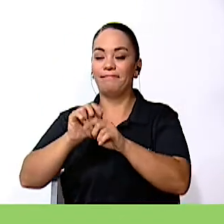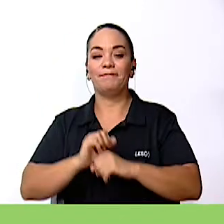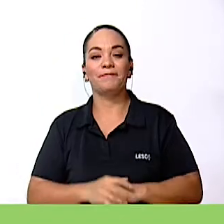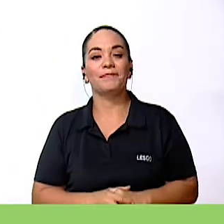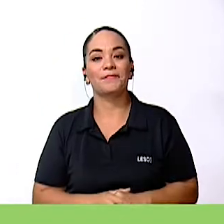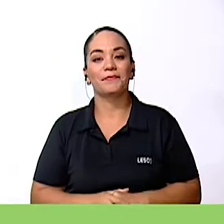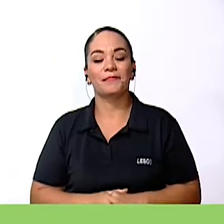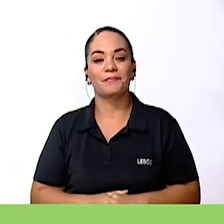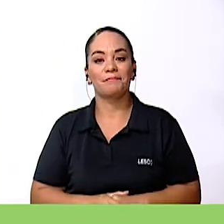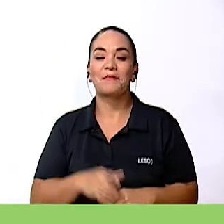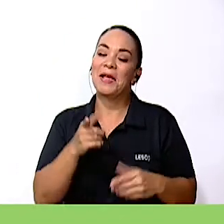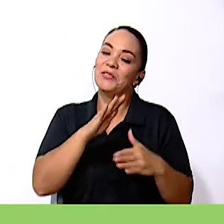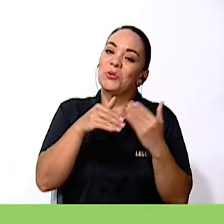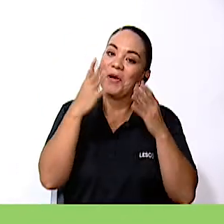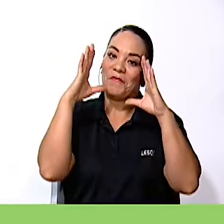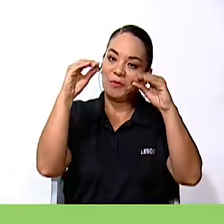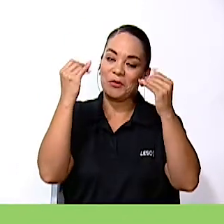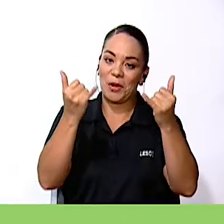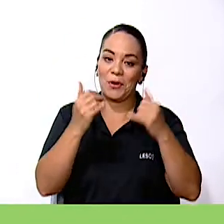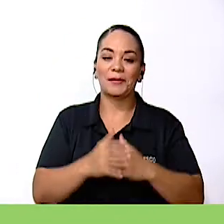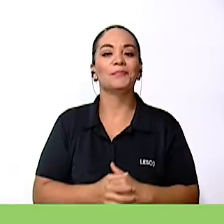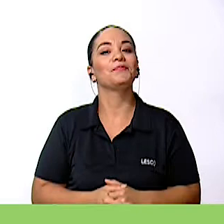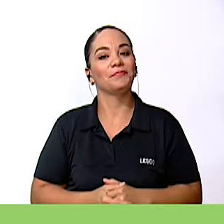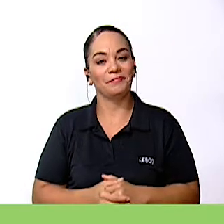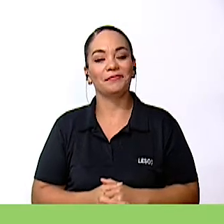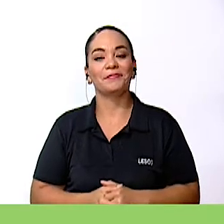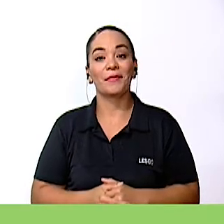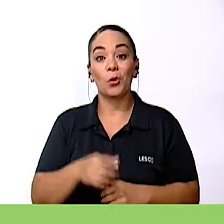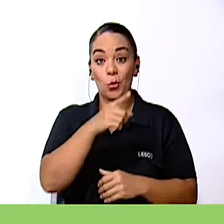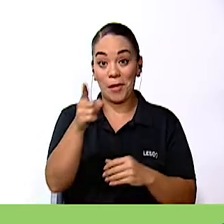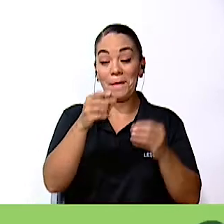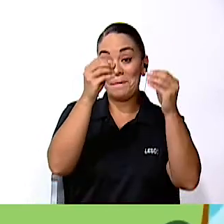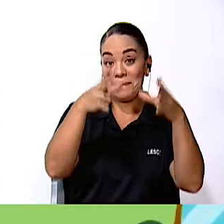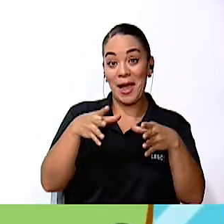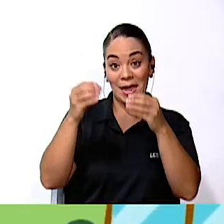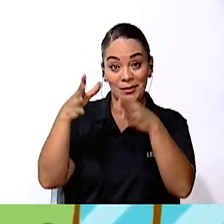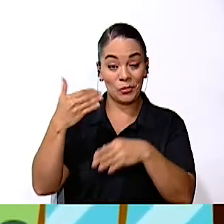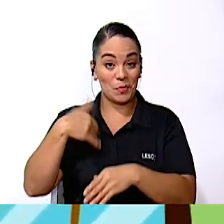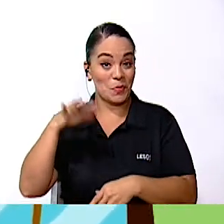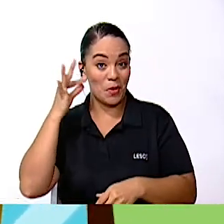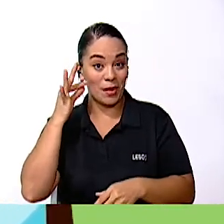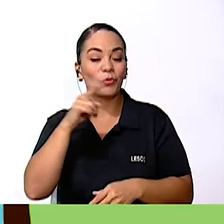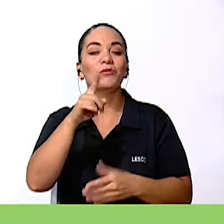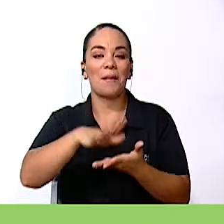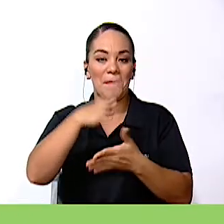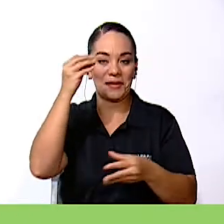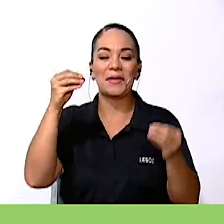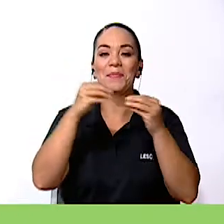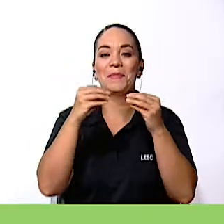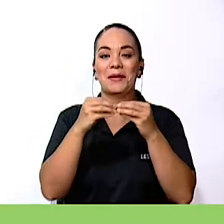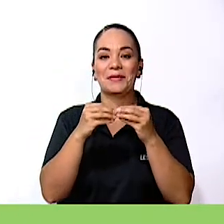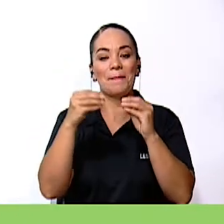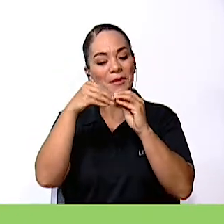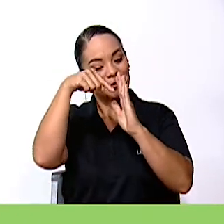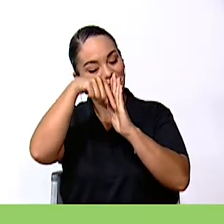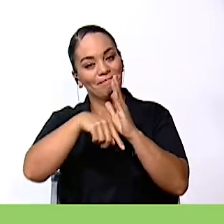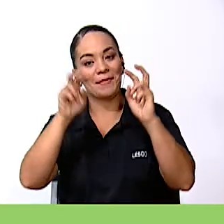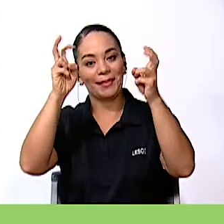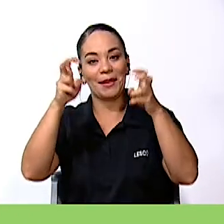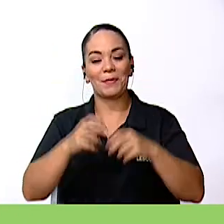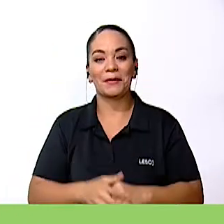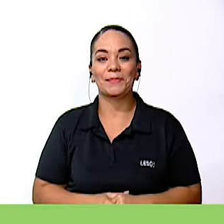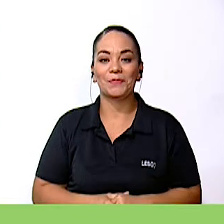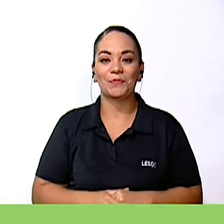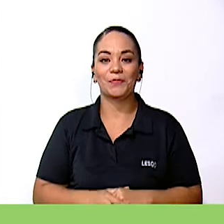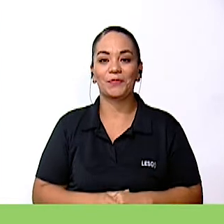Esto ha sido todo por ahora Con tu maestro o maestra vas a aprender muchas más cosas y vas a profundizar de este tema